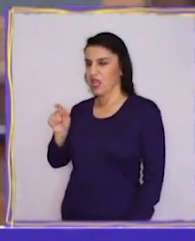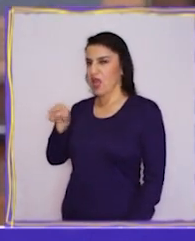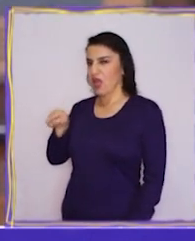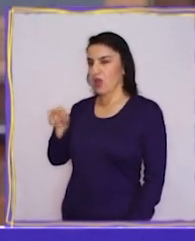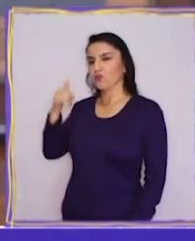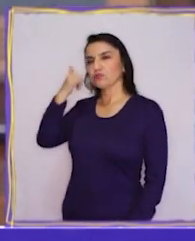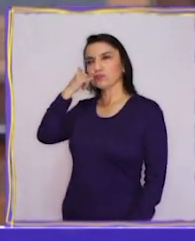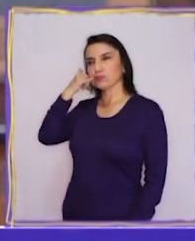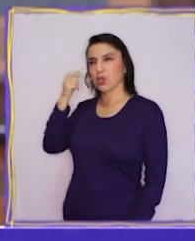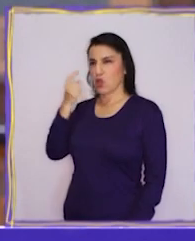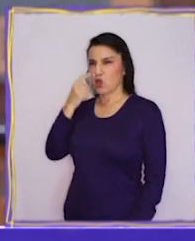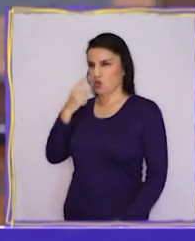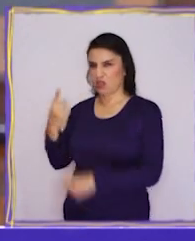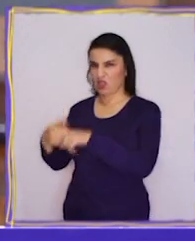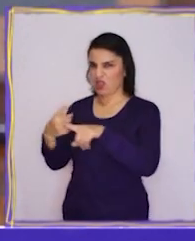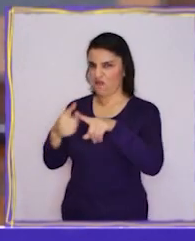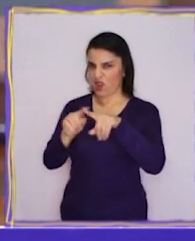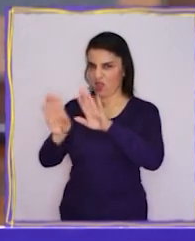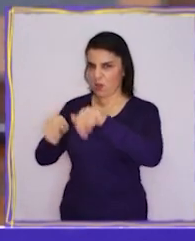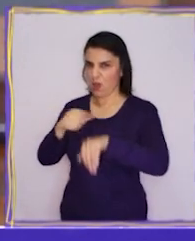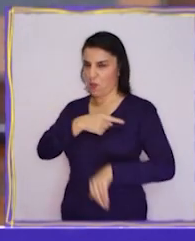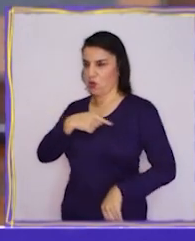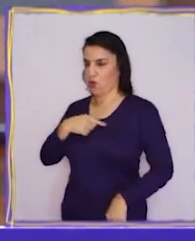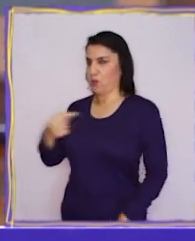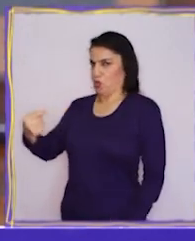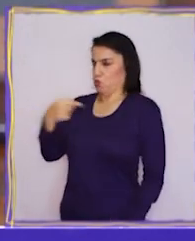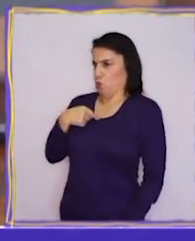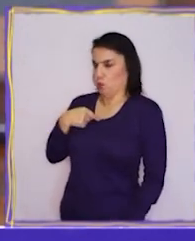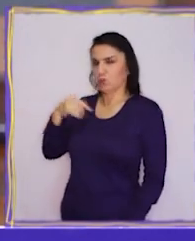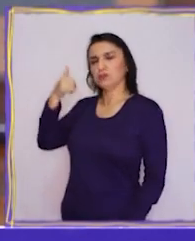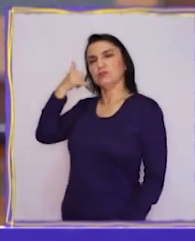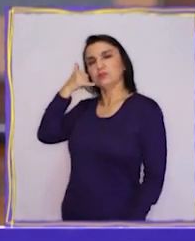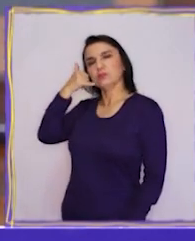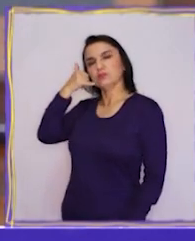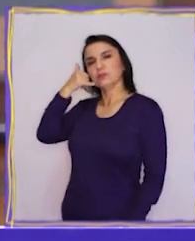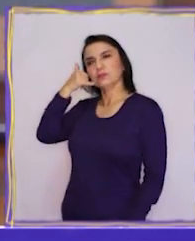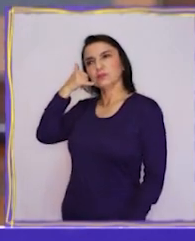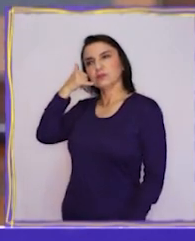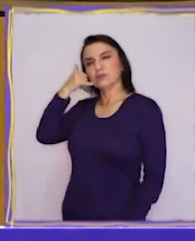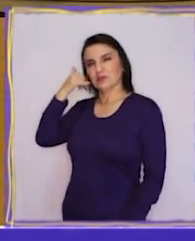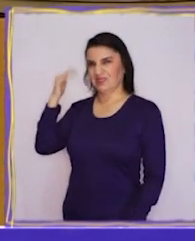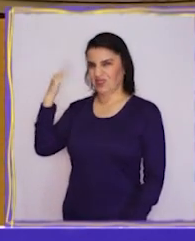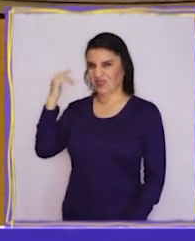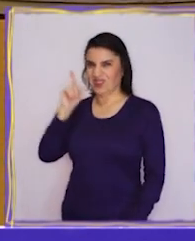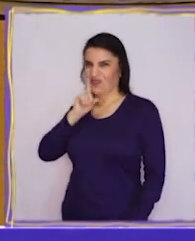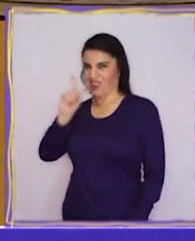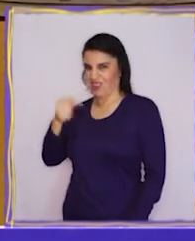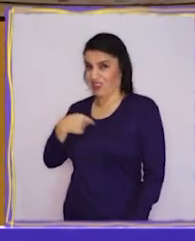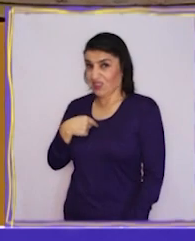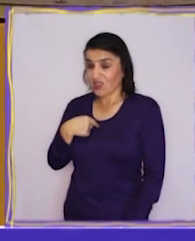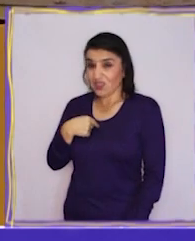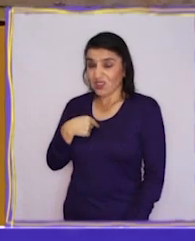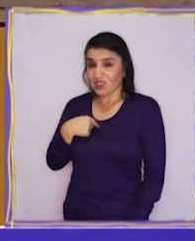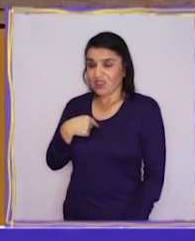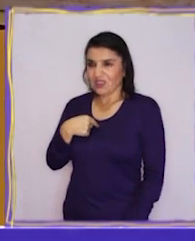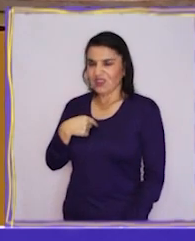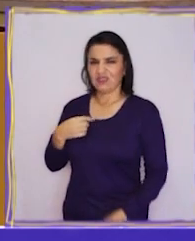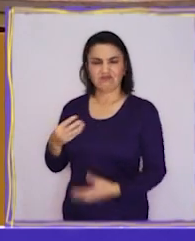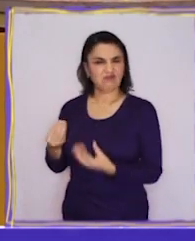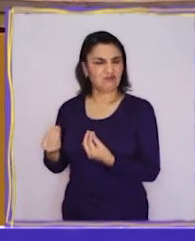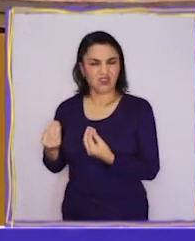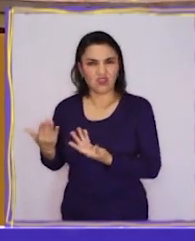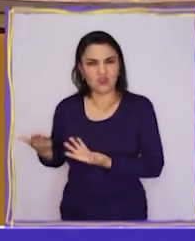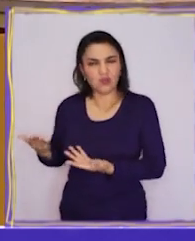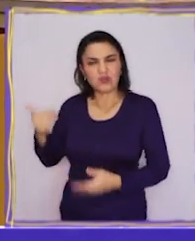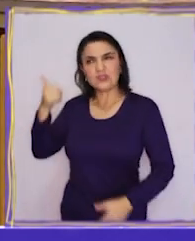¿Cómo que conoces a varias Ignacias? Si yo soy Ignacia. ¿Que no sabes bien cuál? ¿Pero